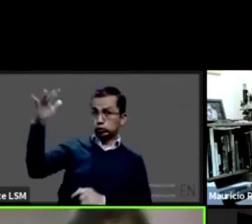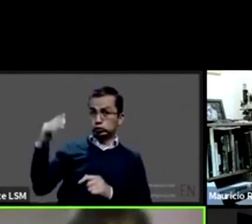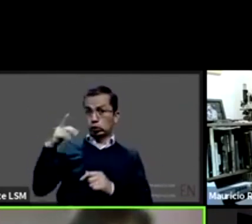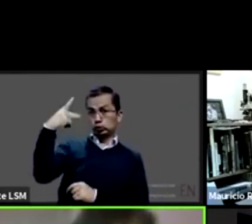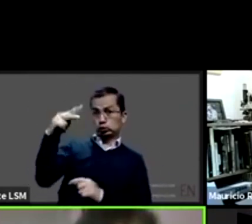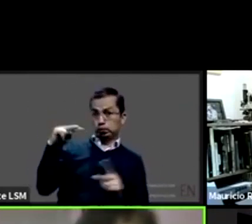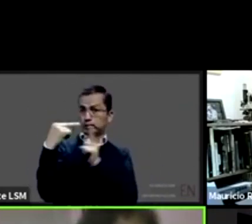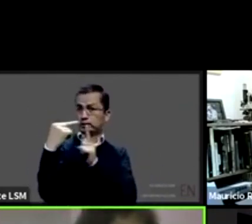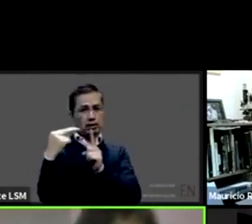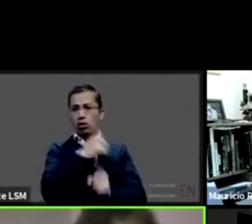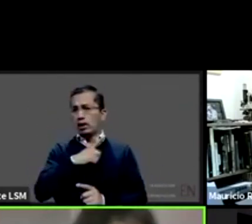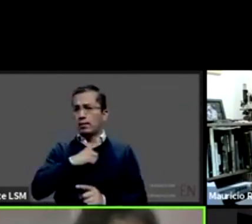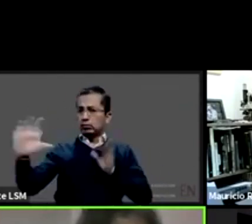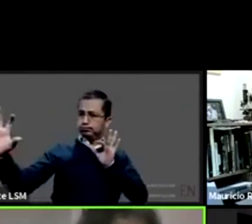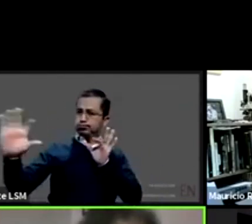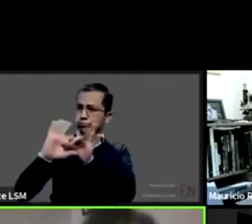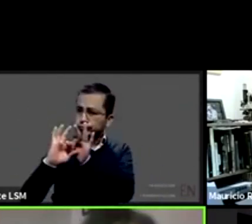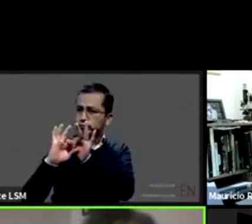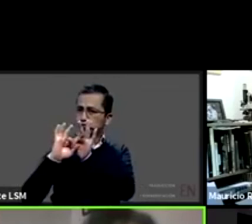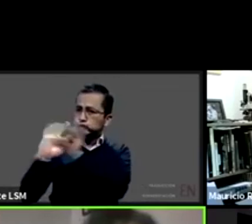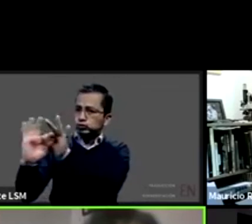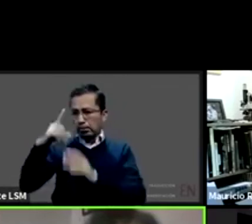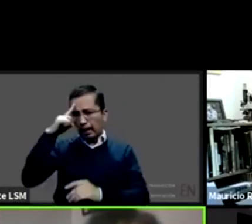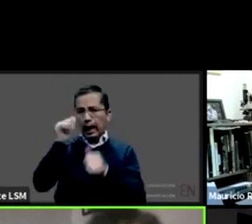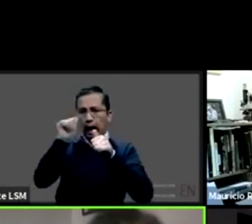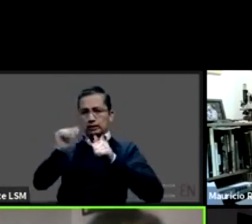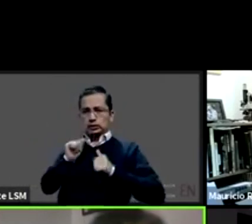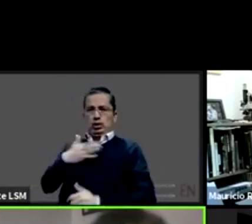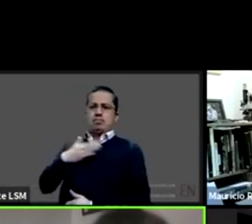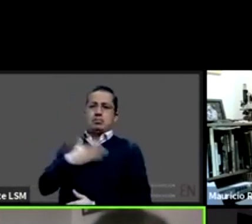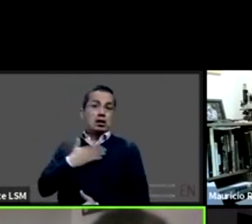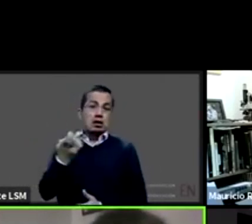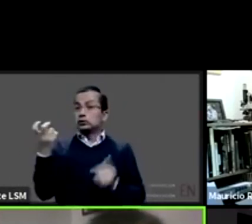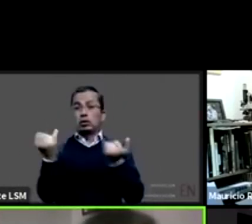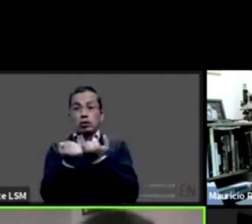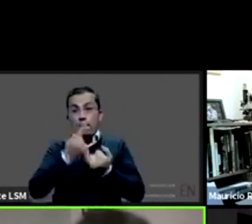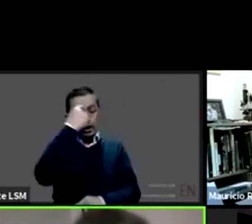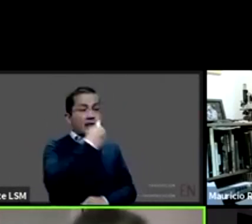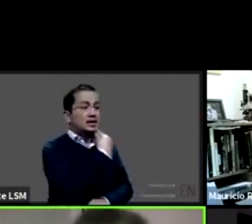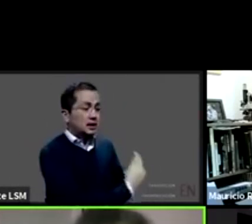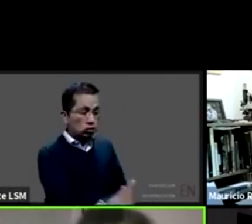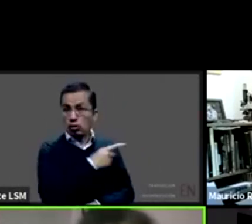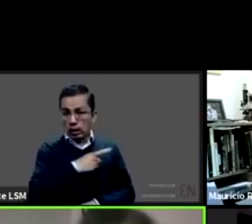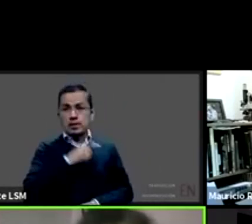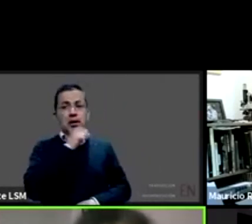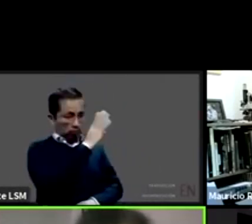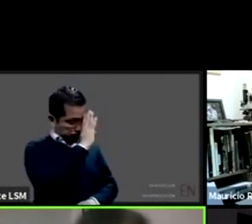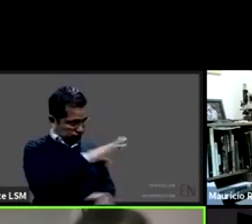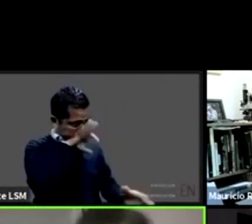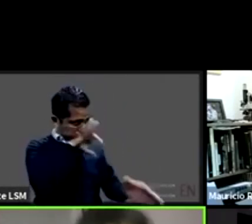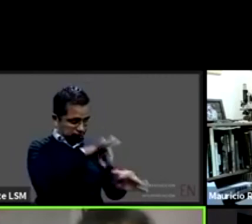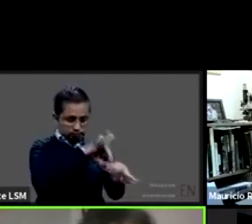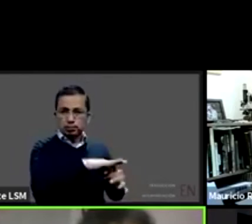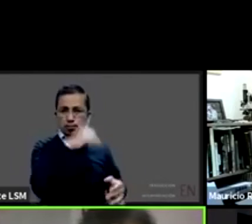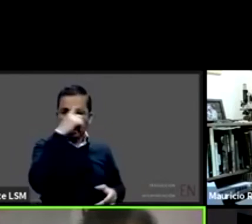aterrice ¿no? entonces creo que ahí una de las decía acá Ricardo y coincido con él hay